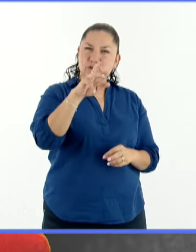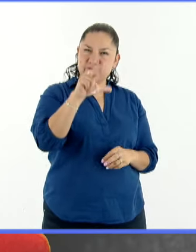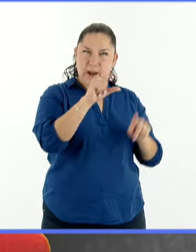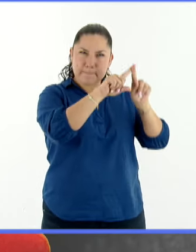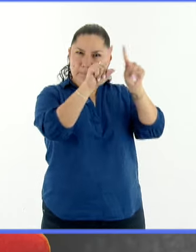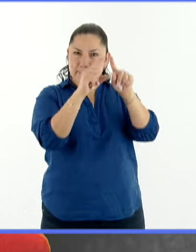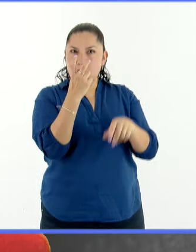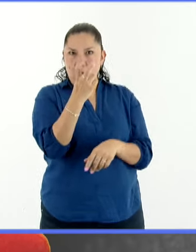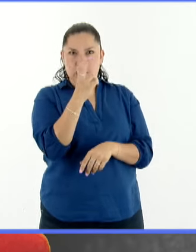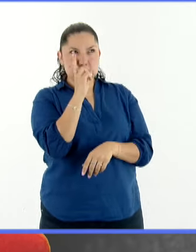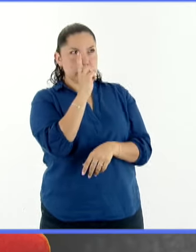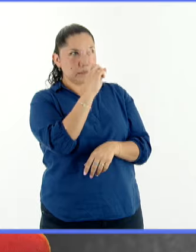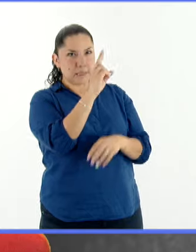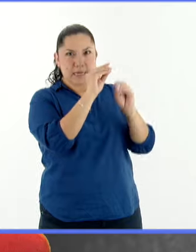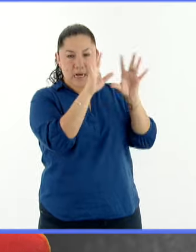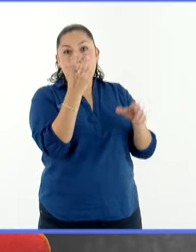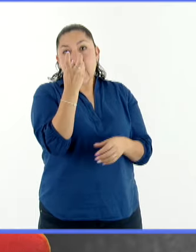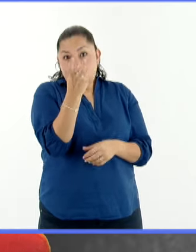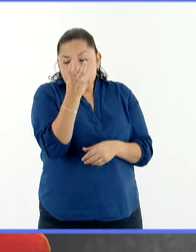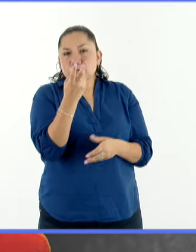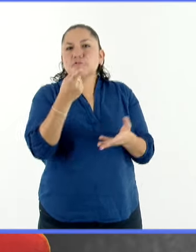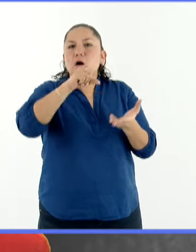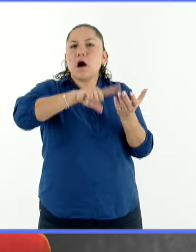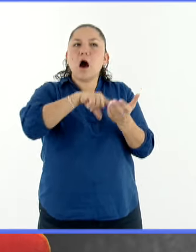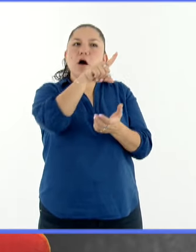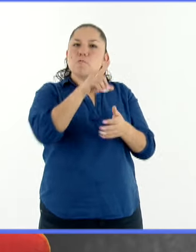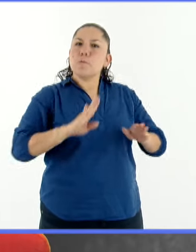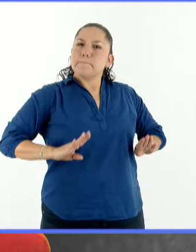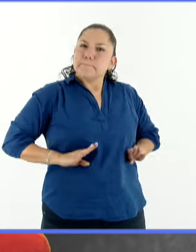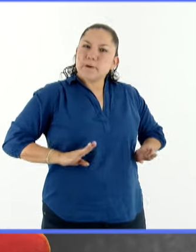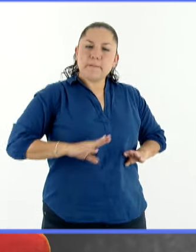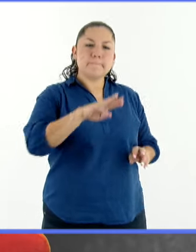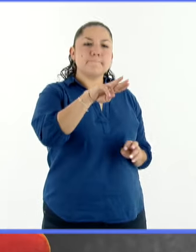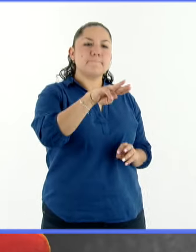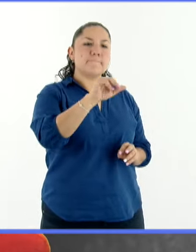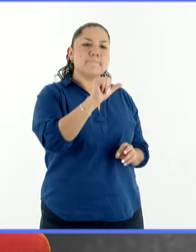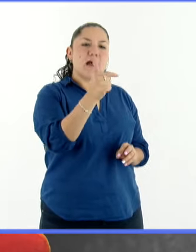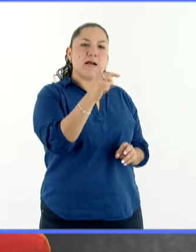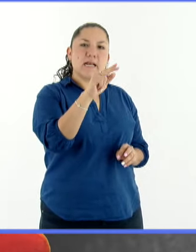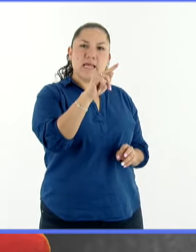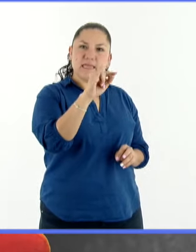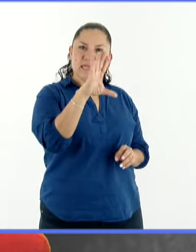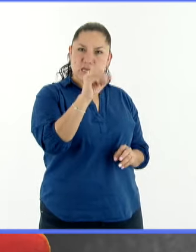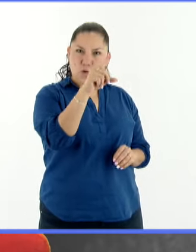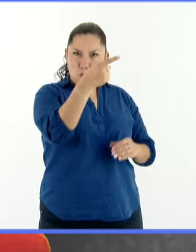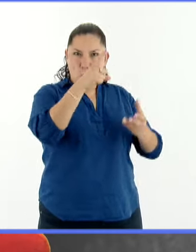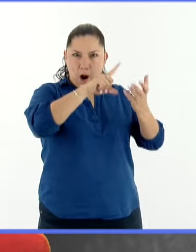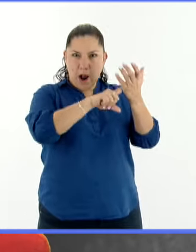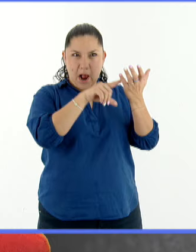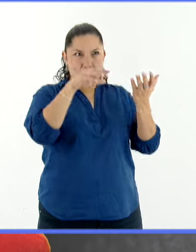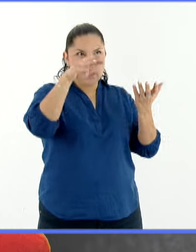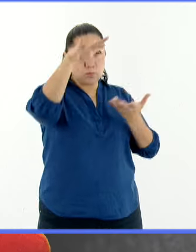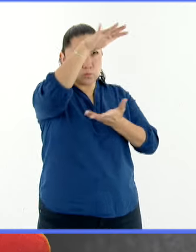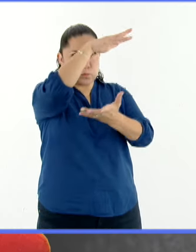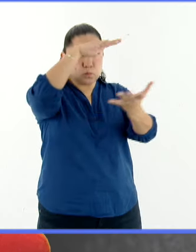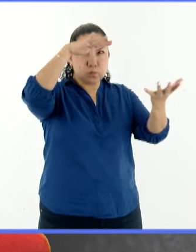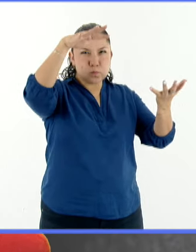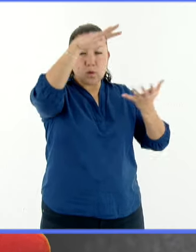particularmente estos rasgos magnéticos que solamente con un filtro especial podrían observarse.